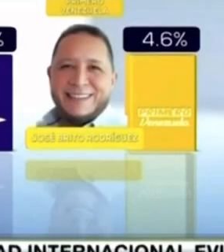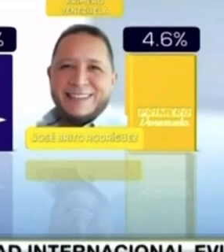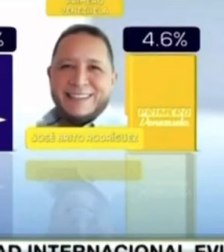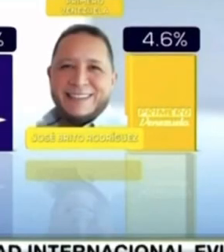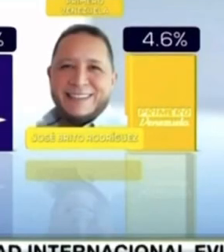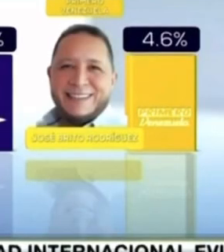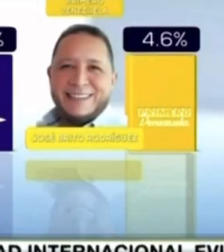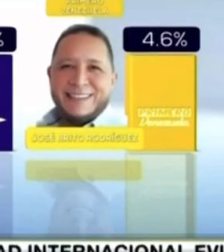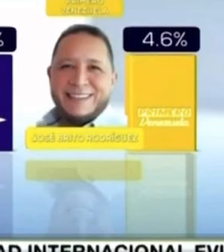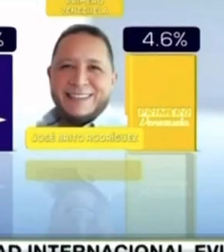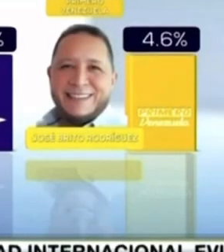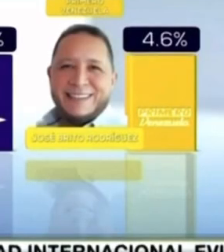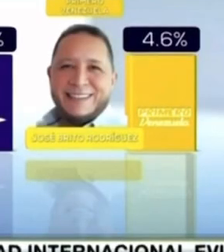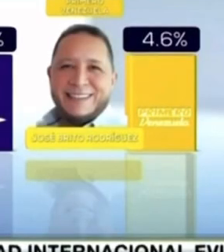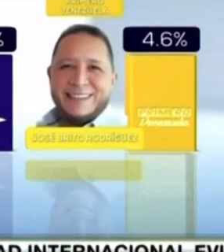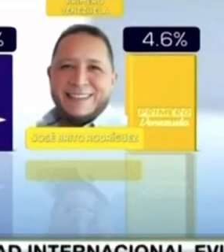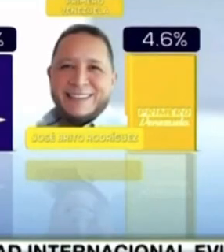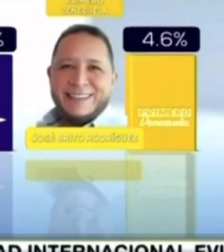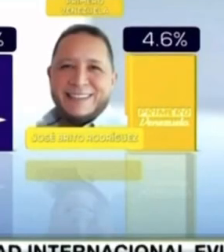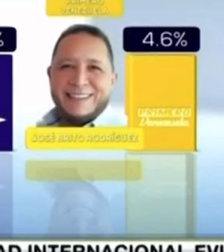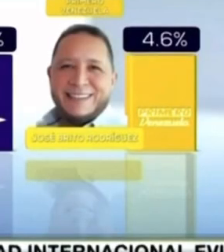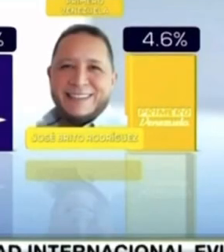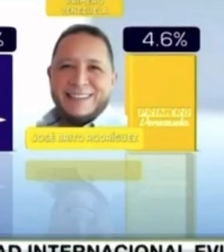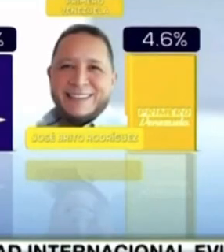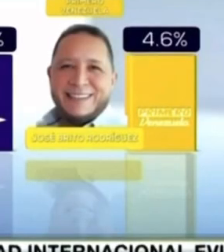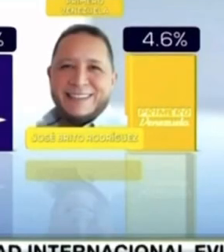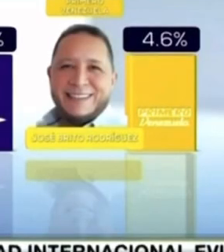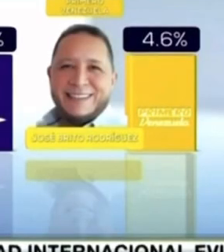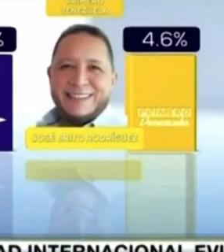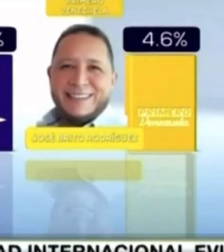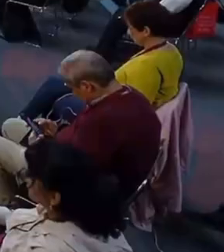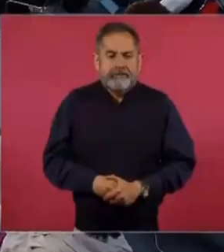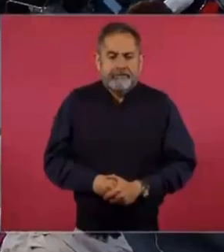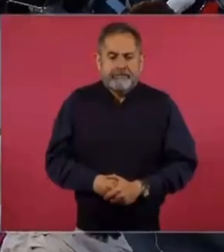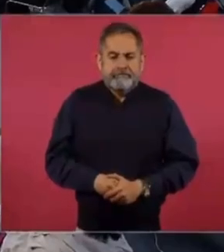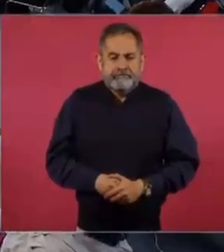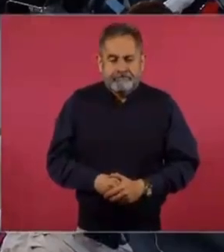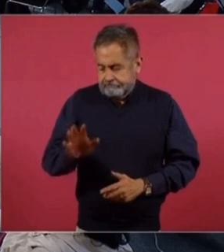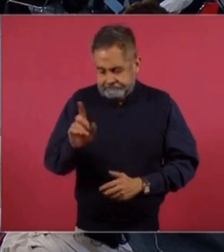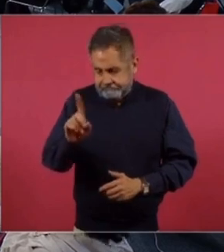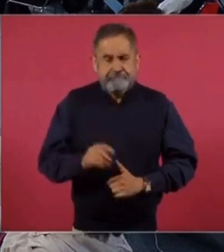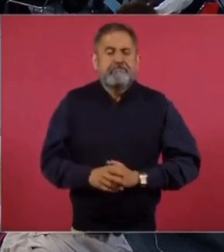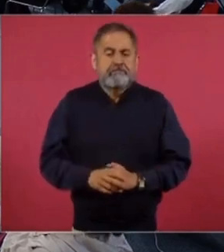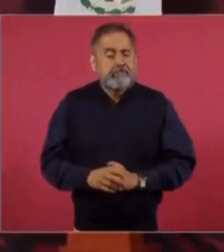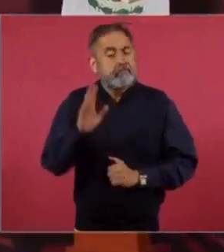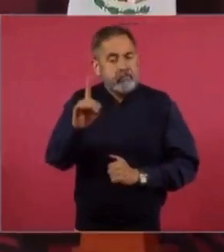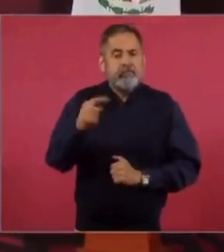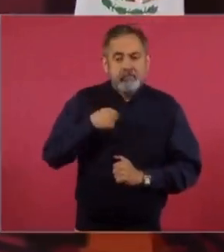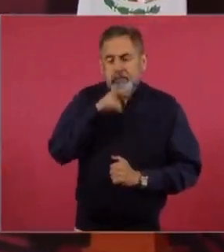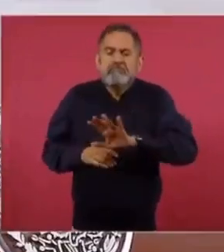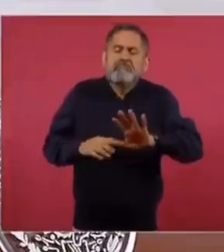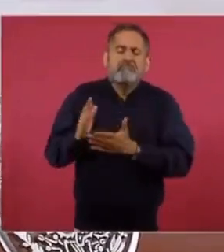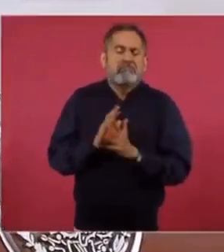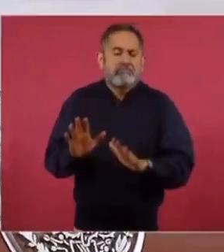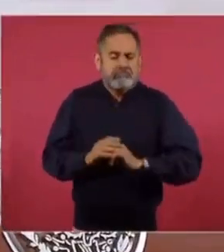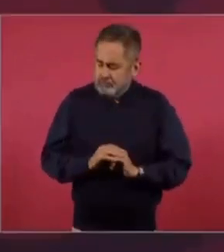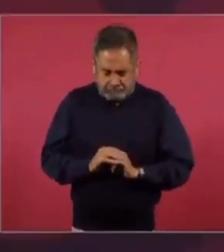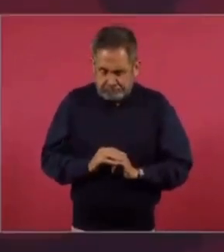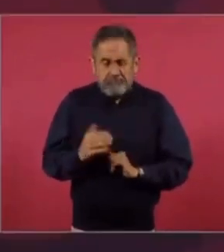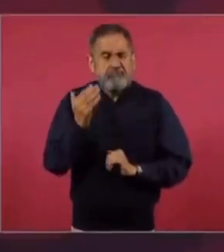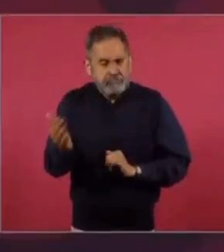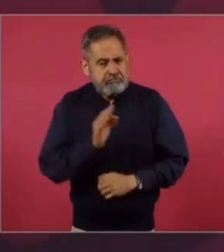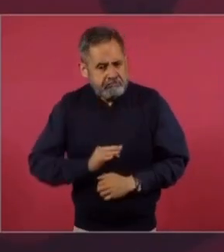Entonces hay que esperar que esté el 100%. Y nos vamos a guiar por esto. A mí me preocupaba la violencia. Y quiero